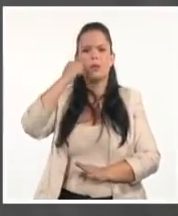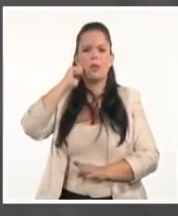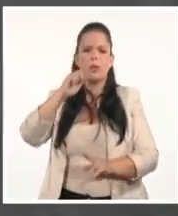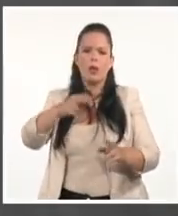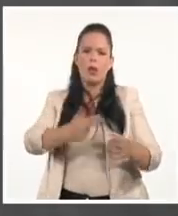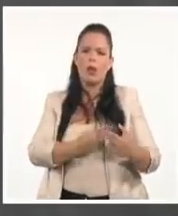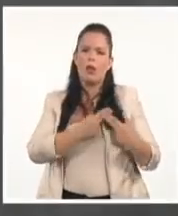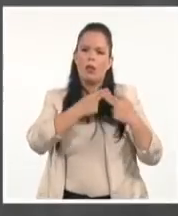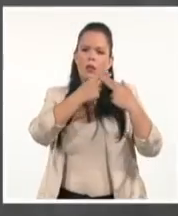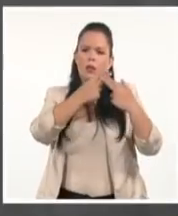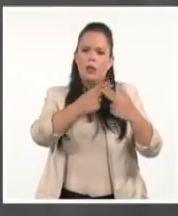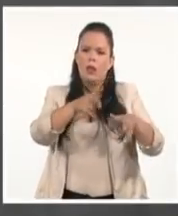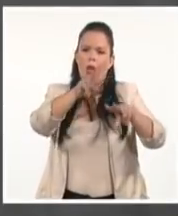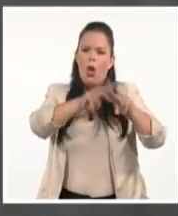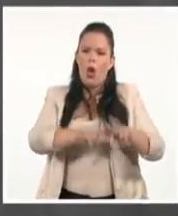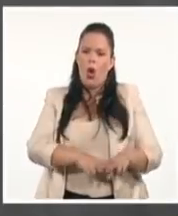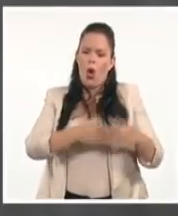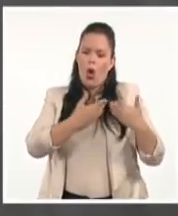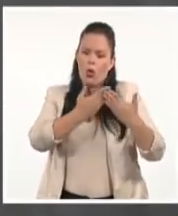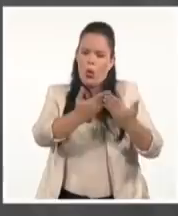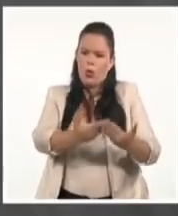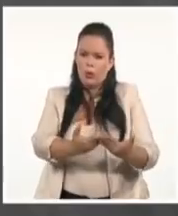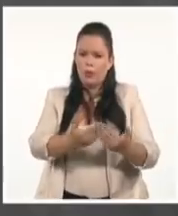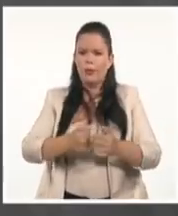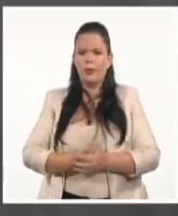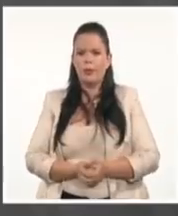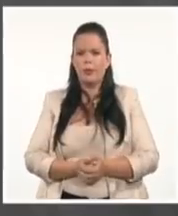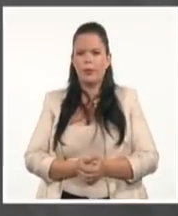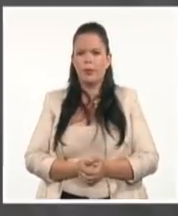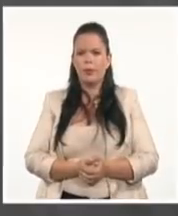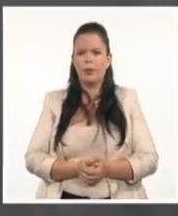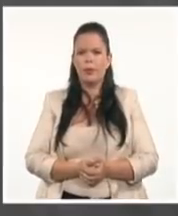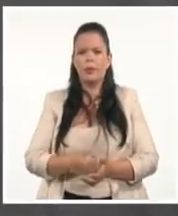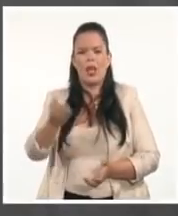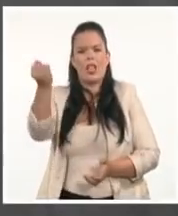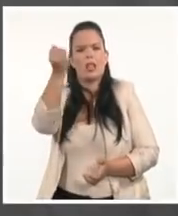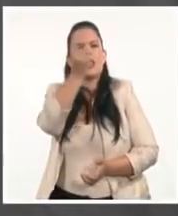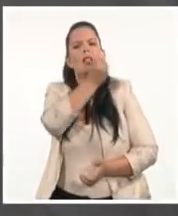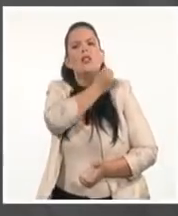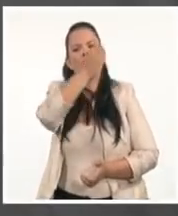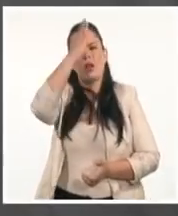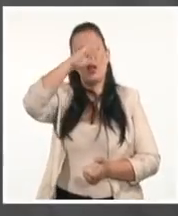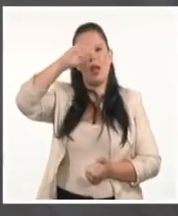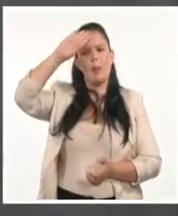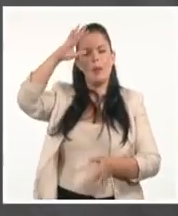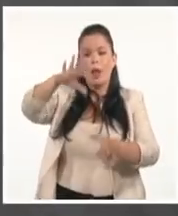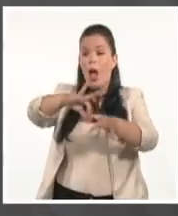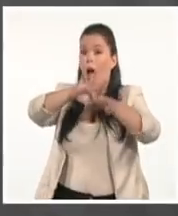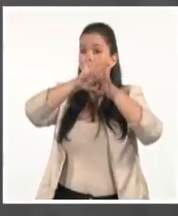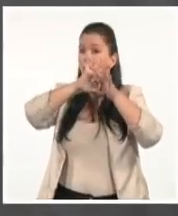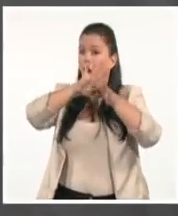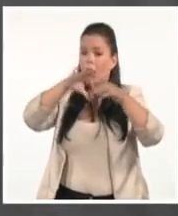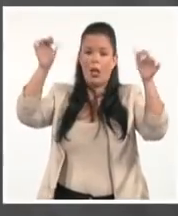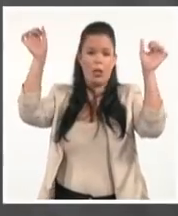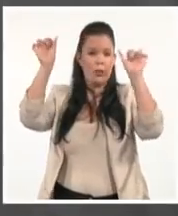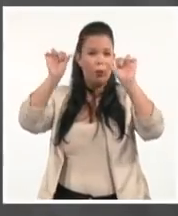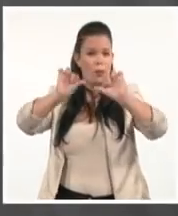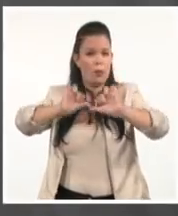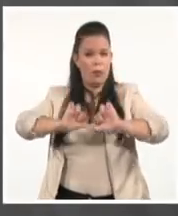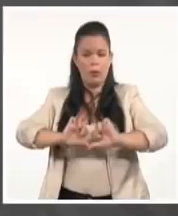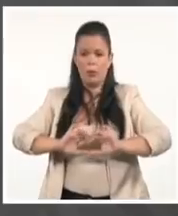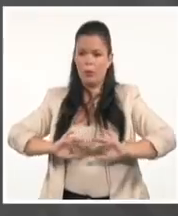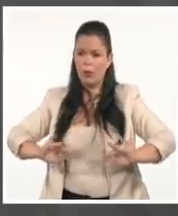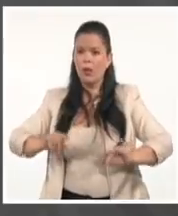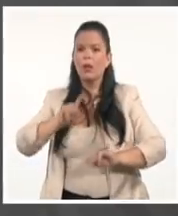de cada cubano. La traición a la patria es el más grave de los crímenes. Quien la comete está sujeto a las más severas sanciones.